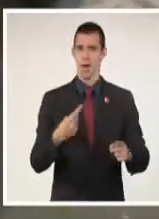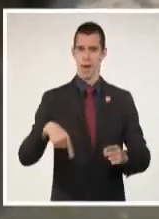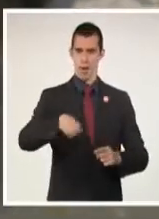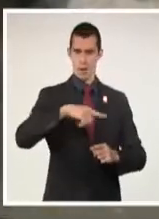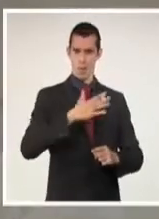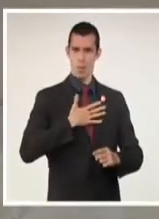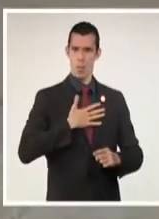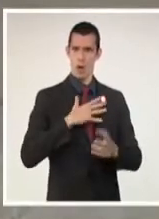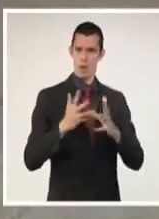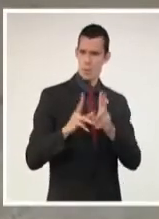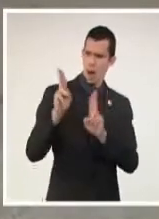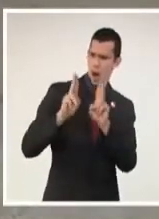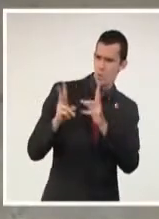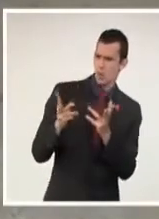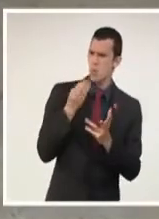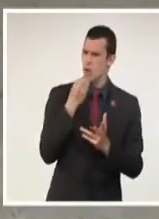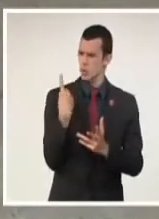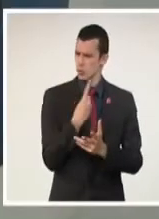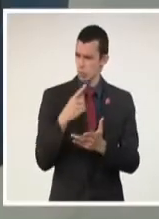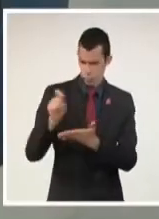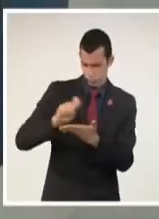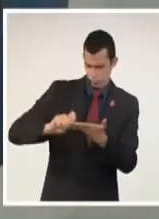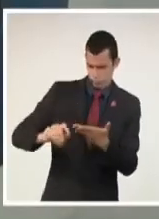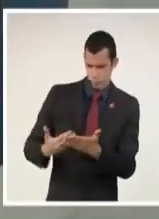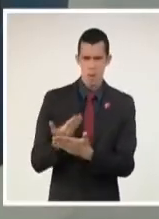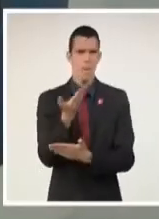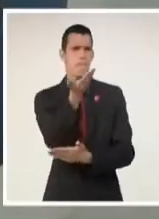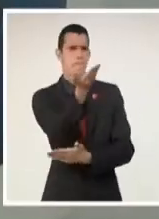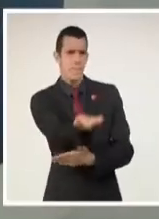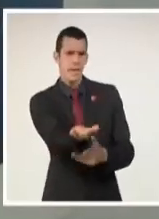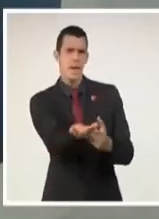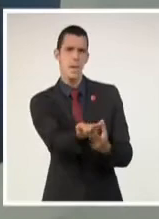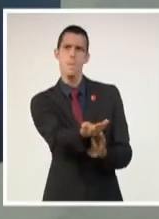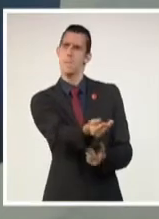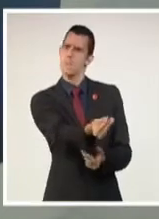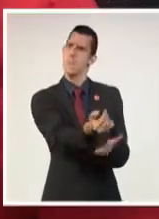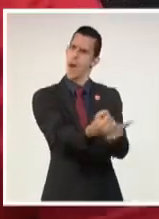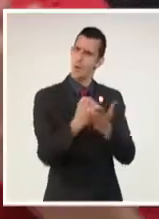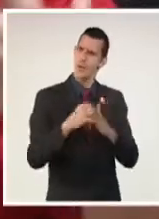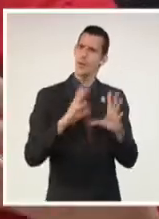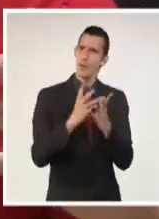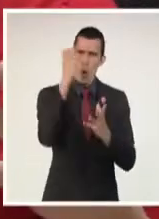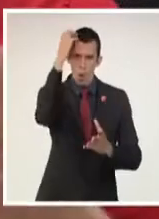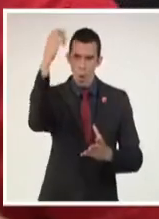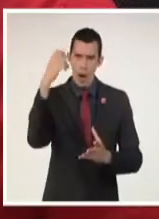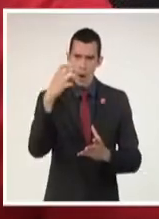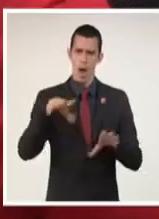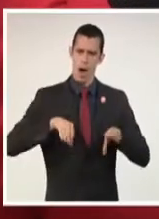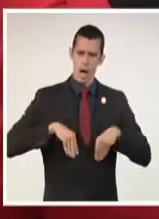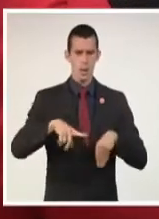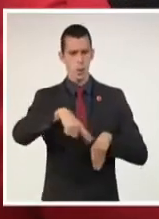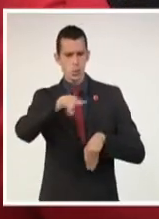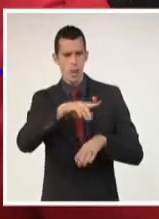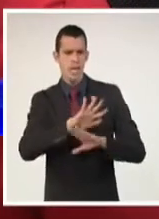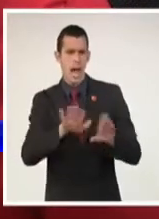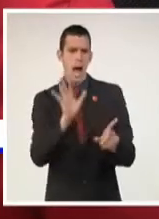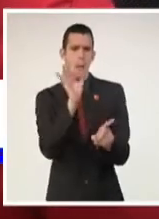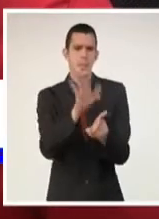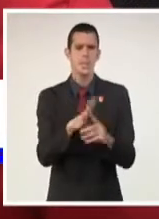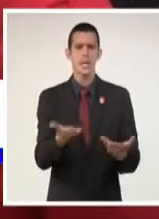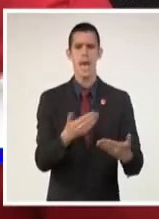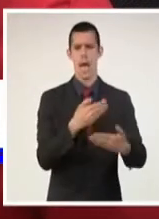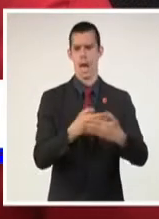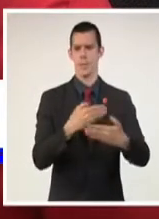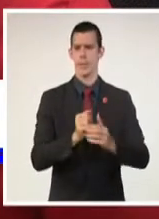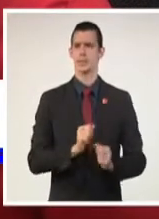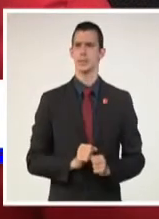lunes 20 enviaron la solicitud para convertir su negocio en una mediana empresa. Previamente habíamos tenido ya la preparación a